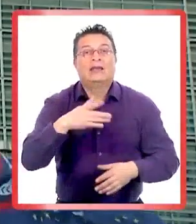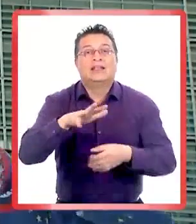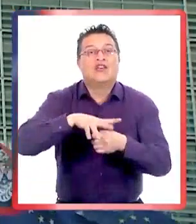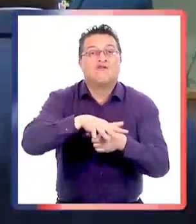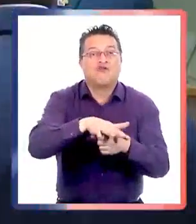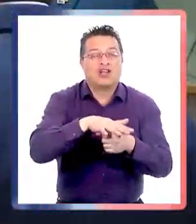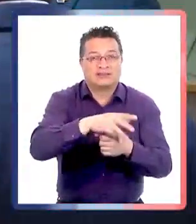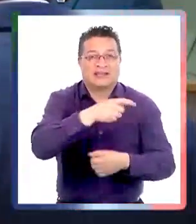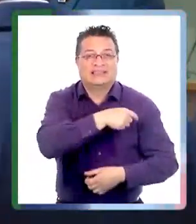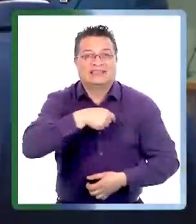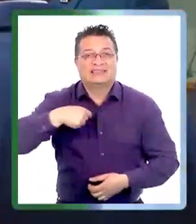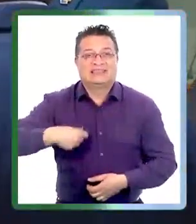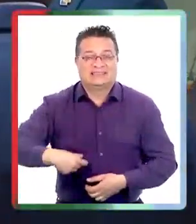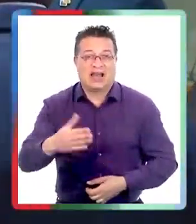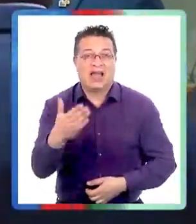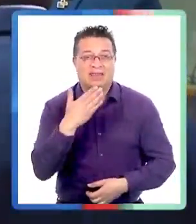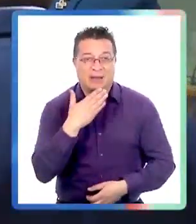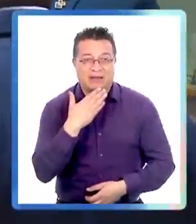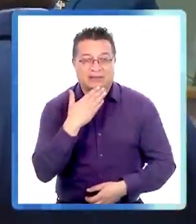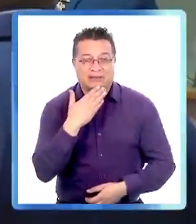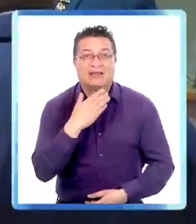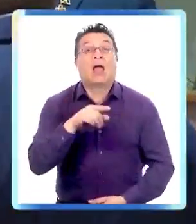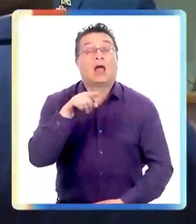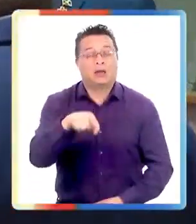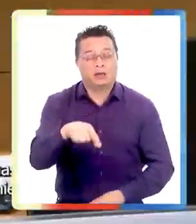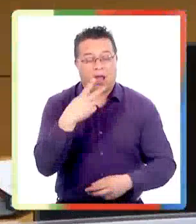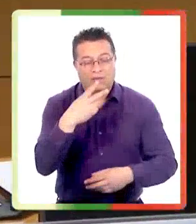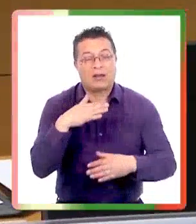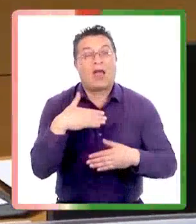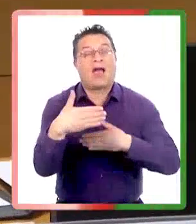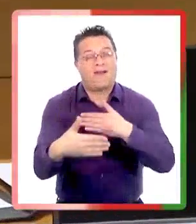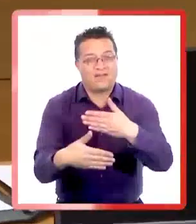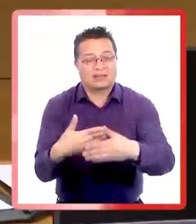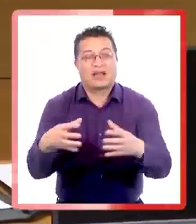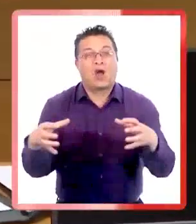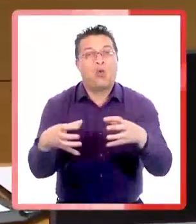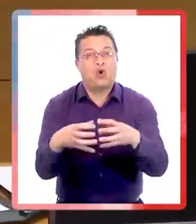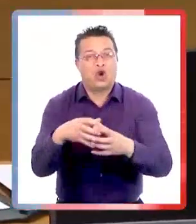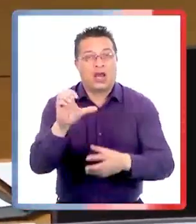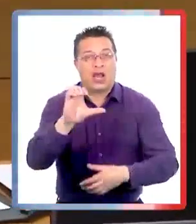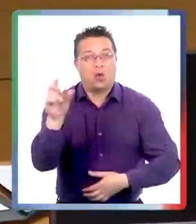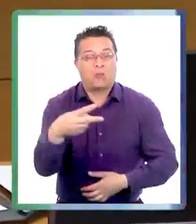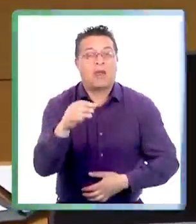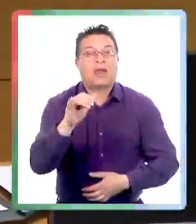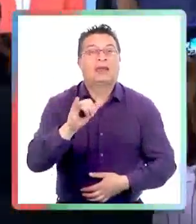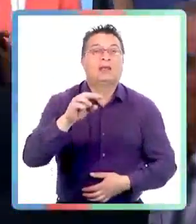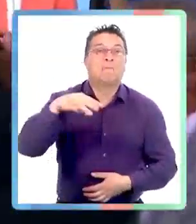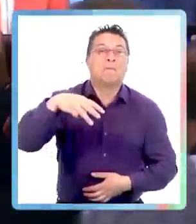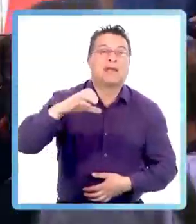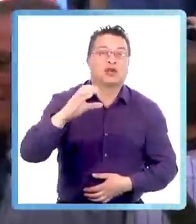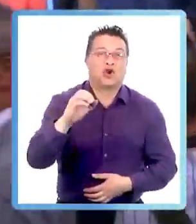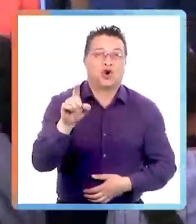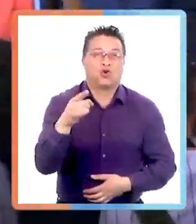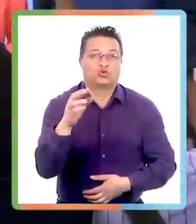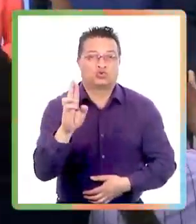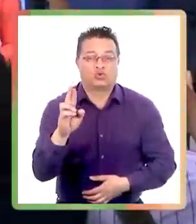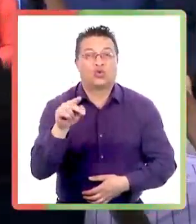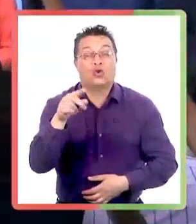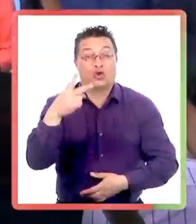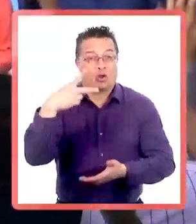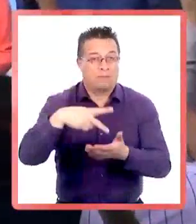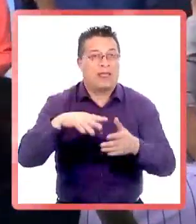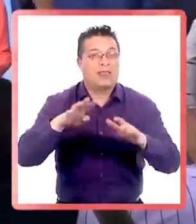Ucrania y la influencia de China en la región. Los mandatarios esperan avanzar en el acuerdo entre la Unión Europea y Mercosur.